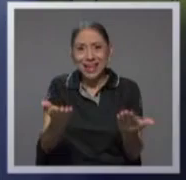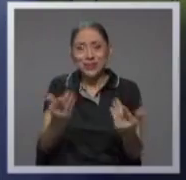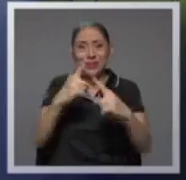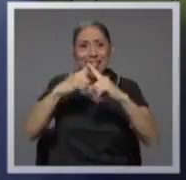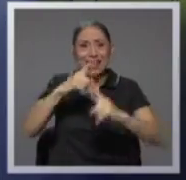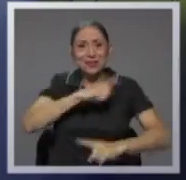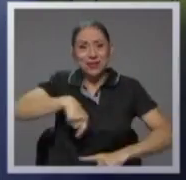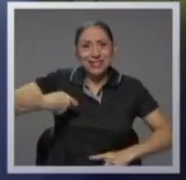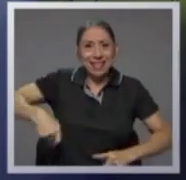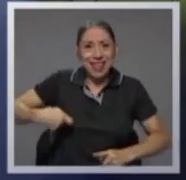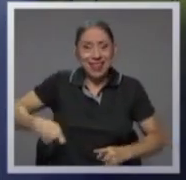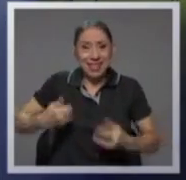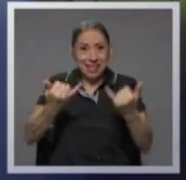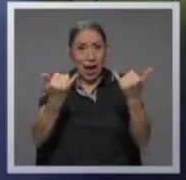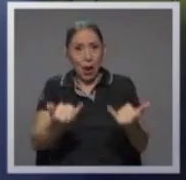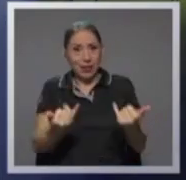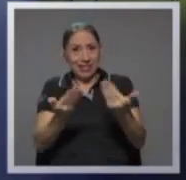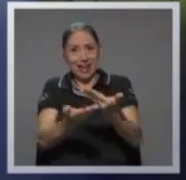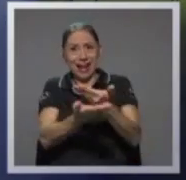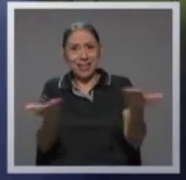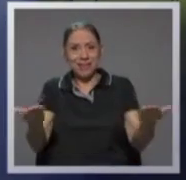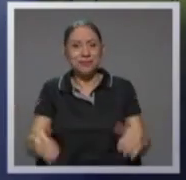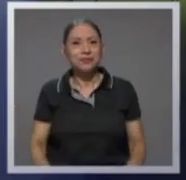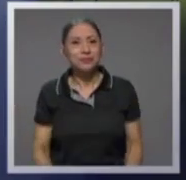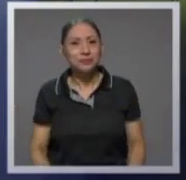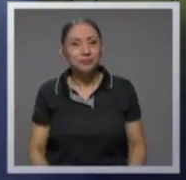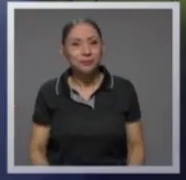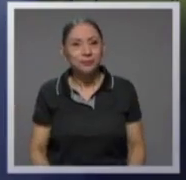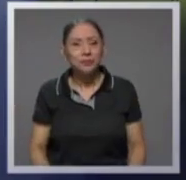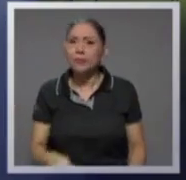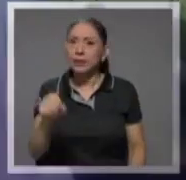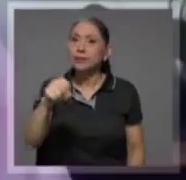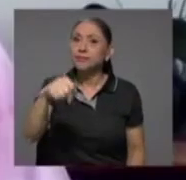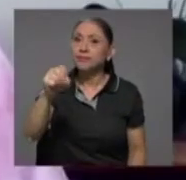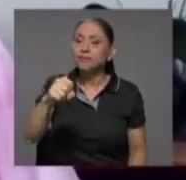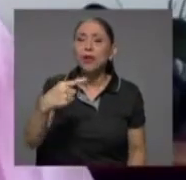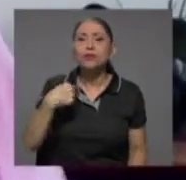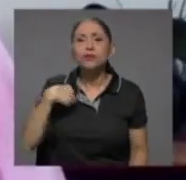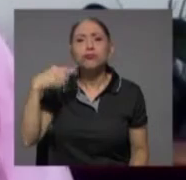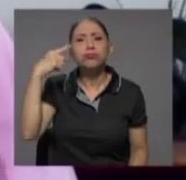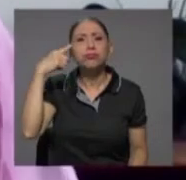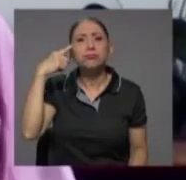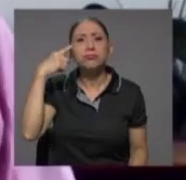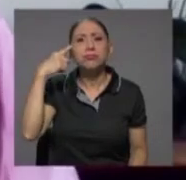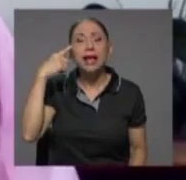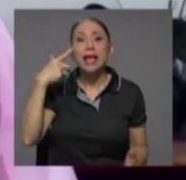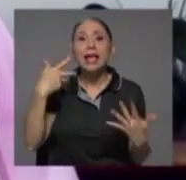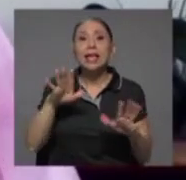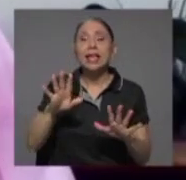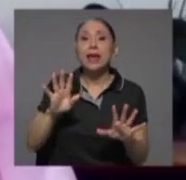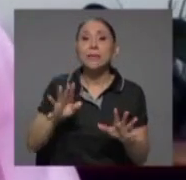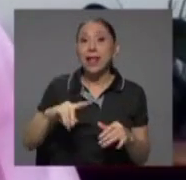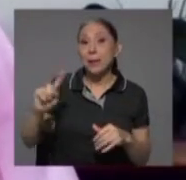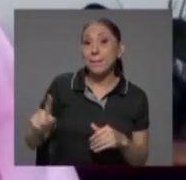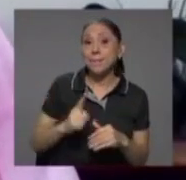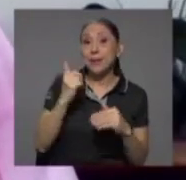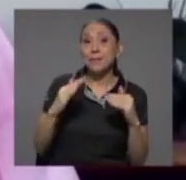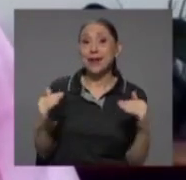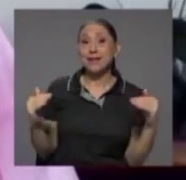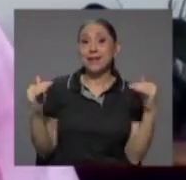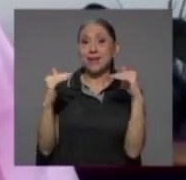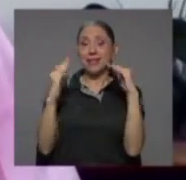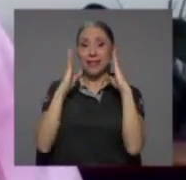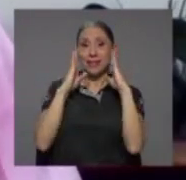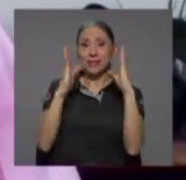expresidentes que están esta mañana aquí efectivamente yo pienso que la incorporación del primer nivel de atención en la seguridad